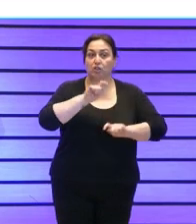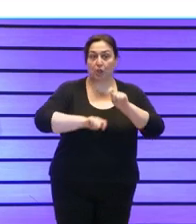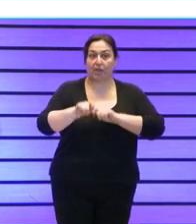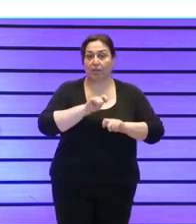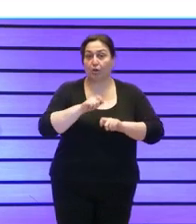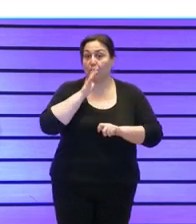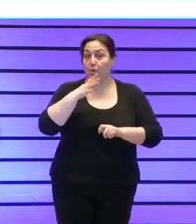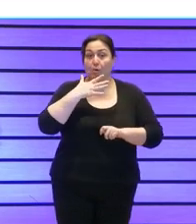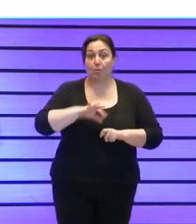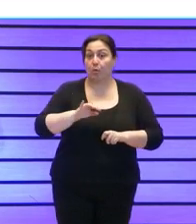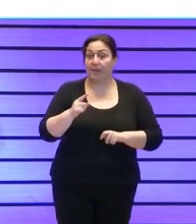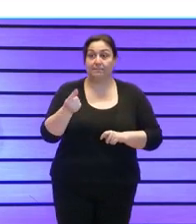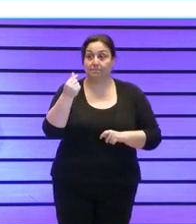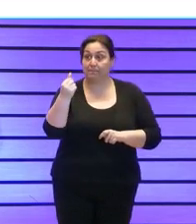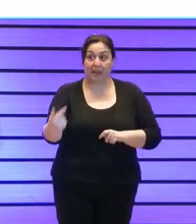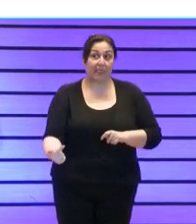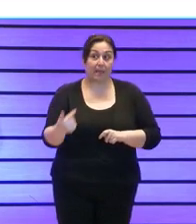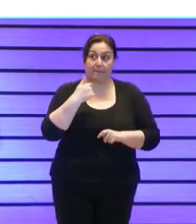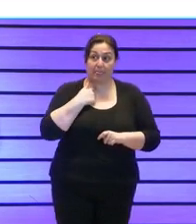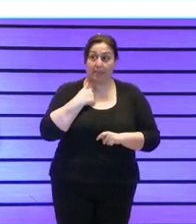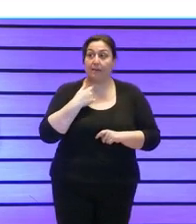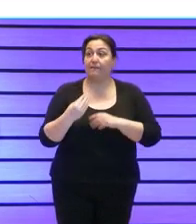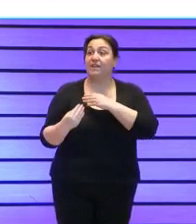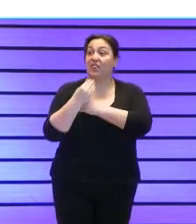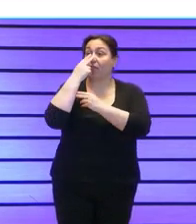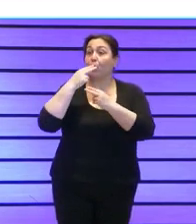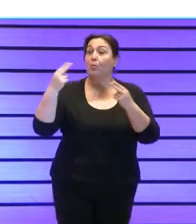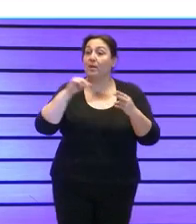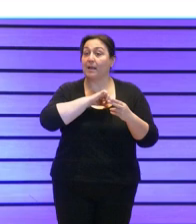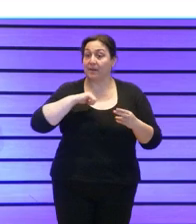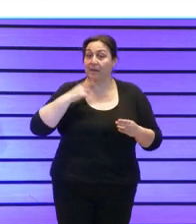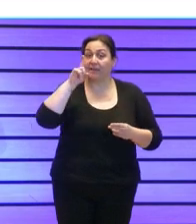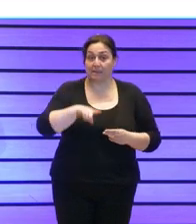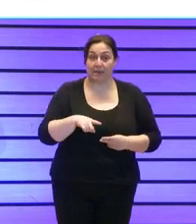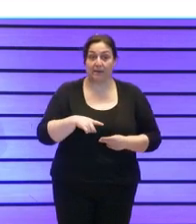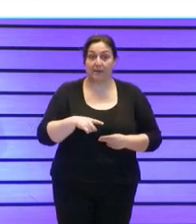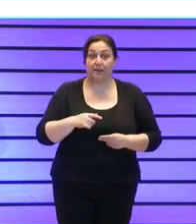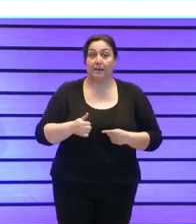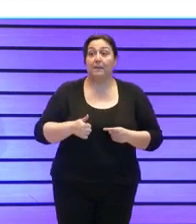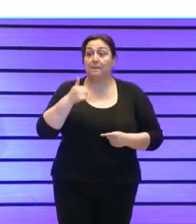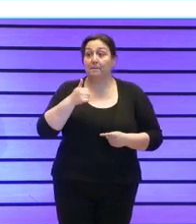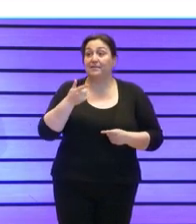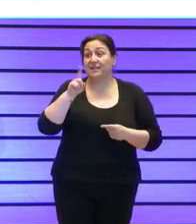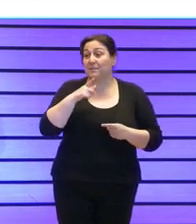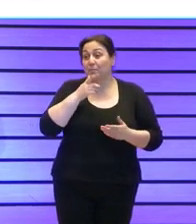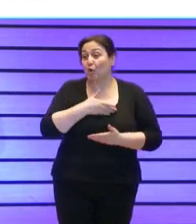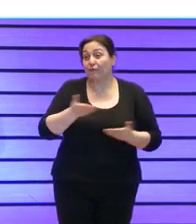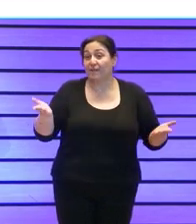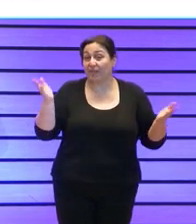suponer una pérdida de financiación pública y privada sobre todo por la pérdida de confianza